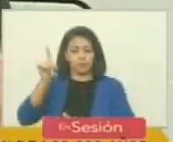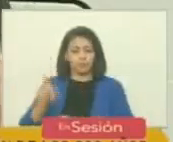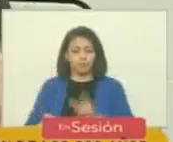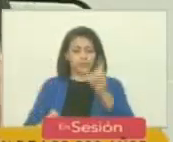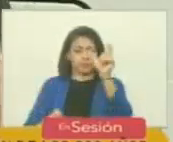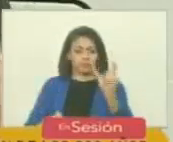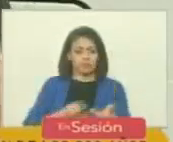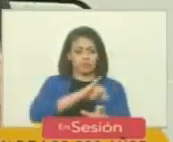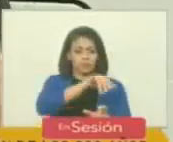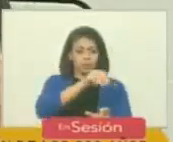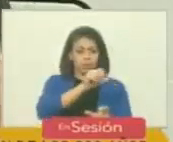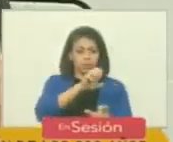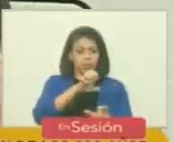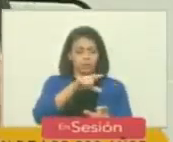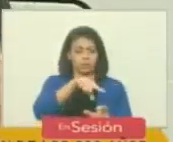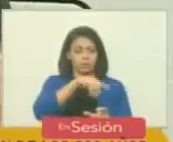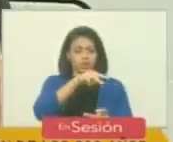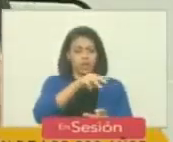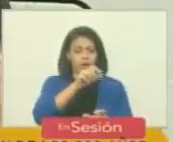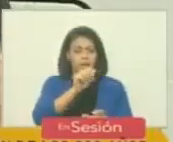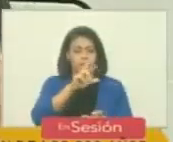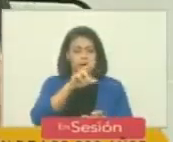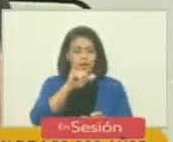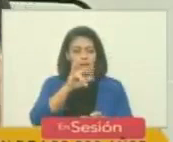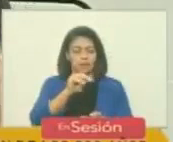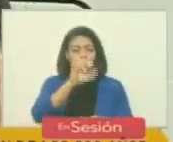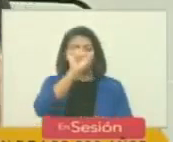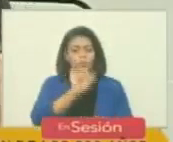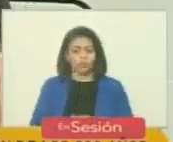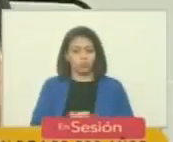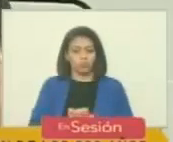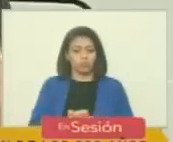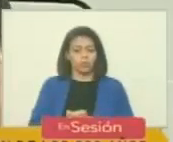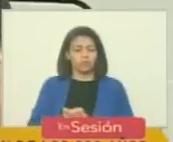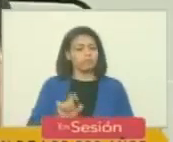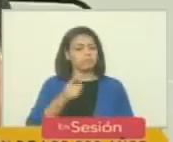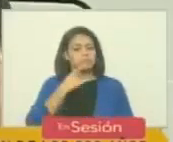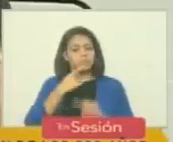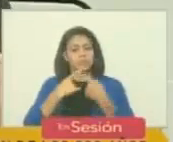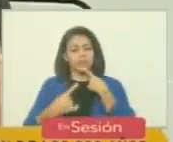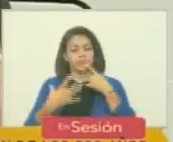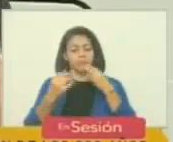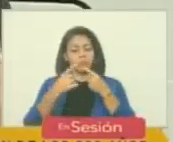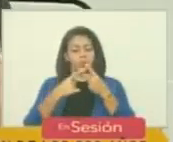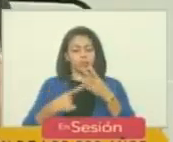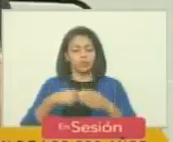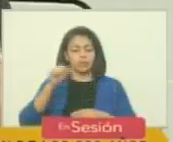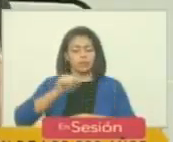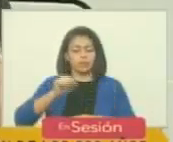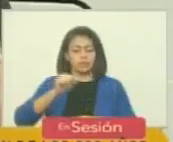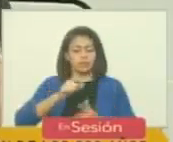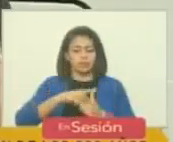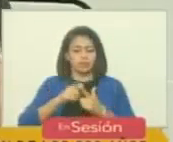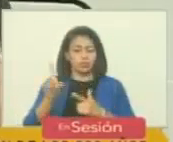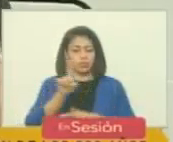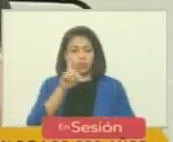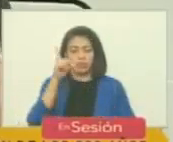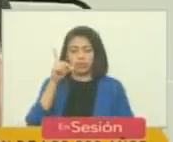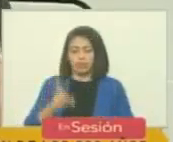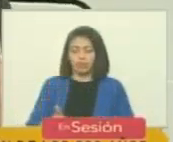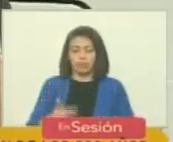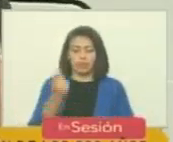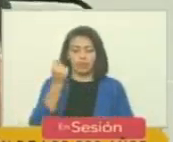Bolívar y el libertador de las tierras del sur de América mucho se ha especulado pero lo que sí no debemos